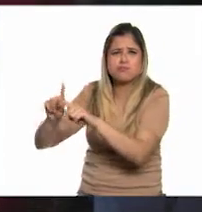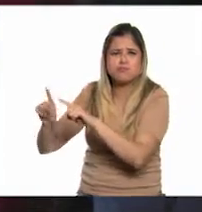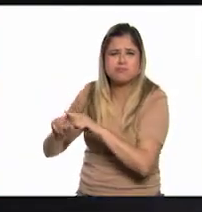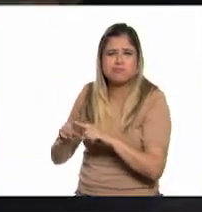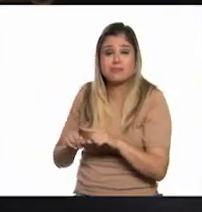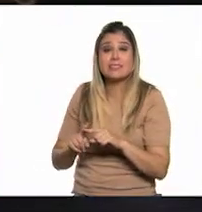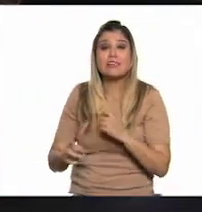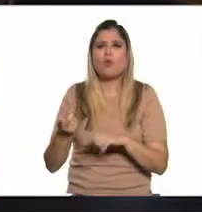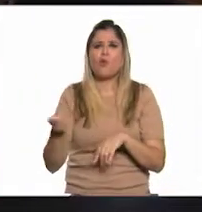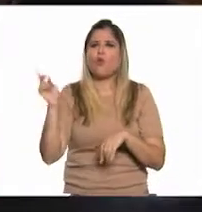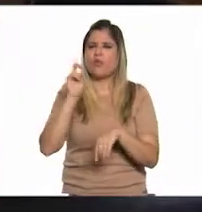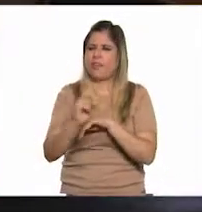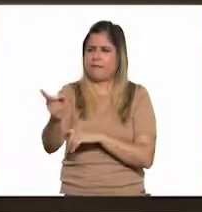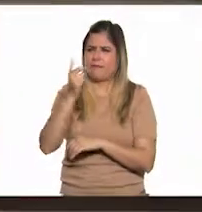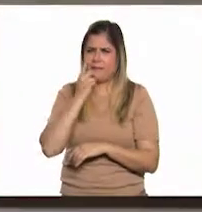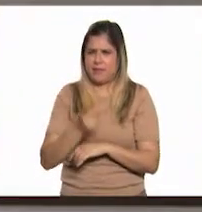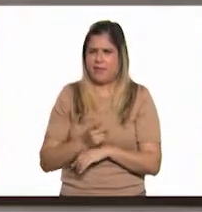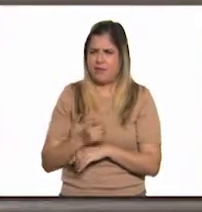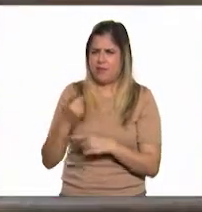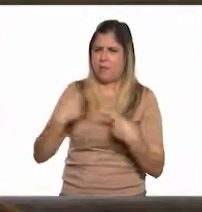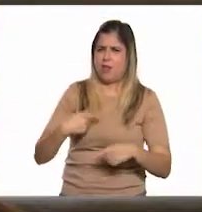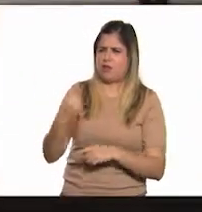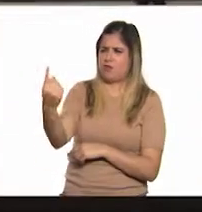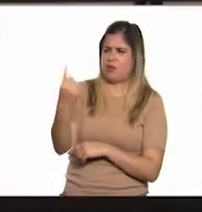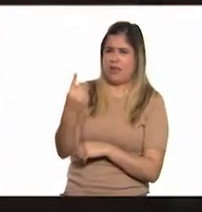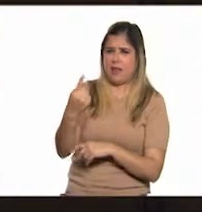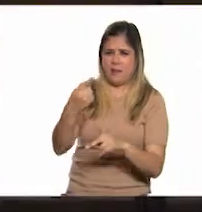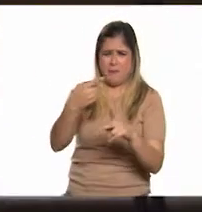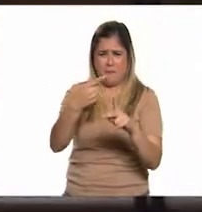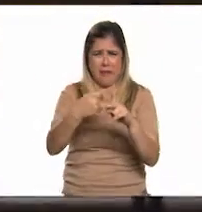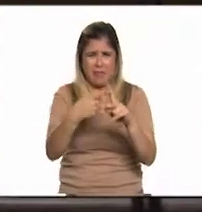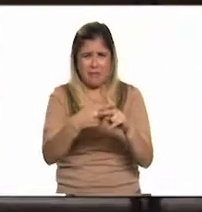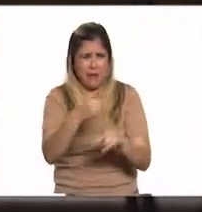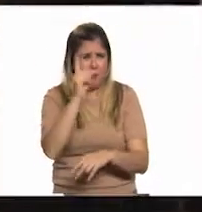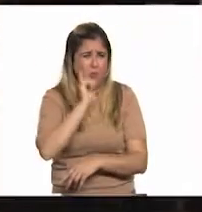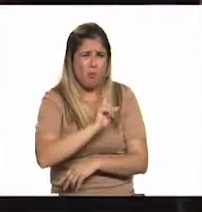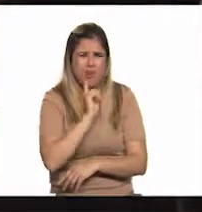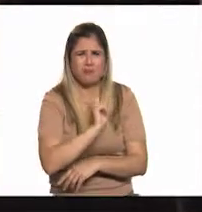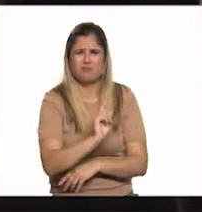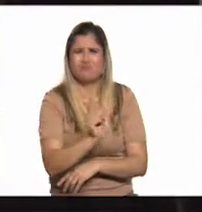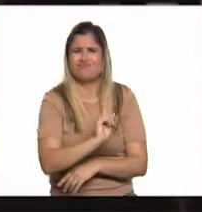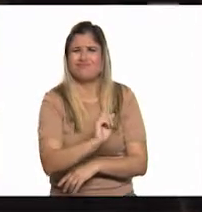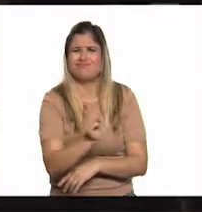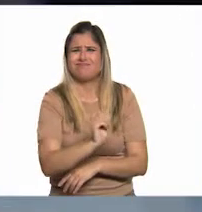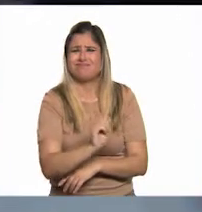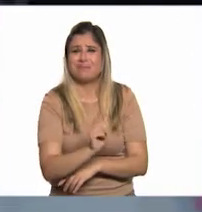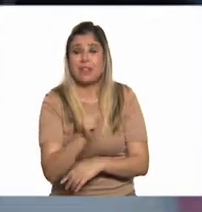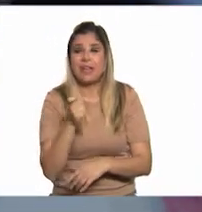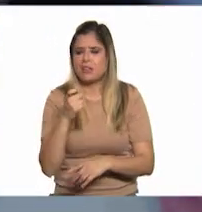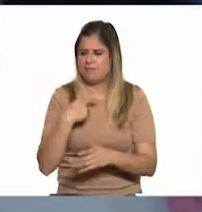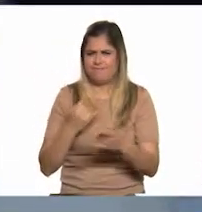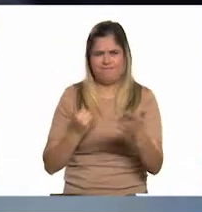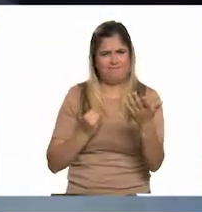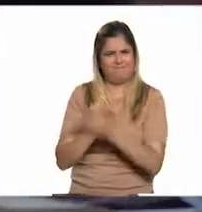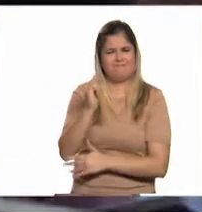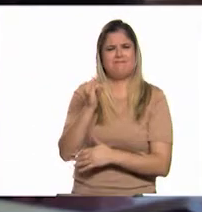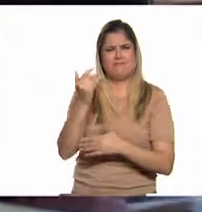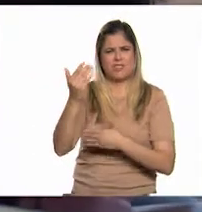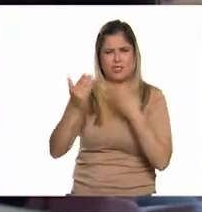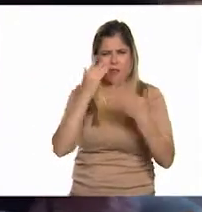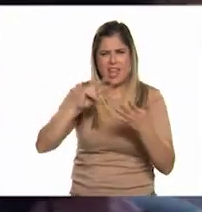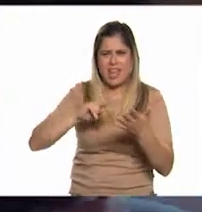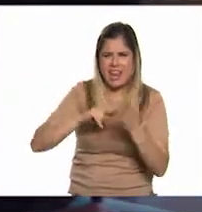un día alguien me dijo las matemáticas no son para mujeres así que decidí estudiar